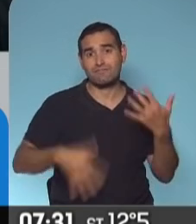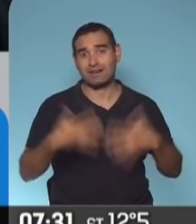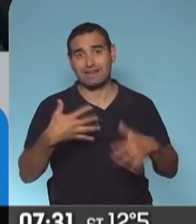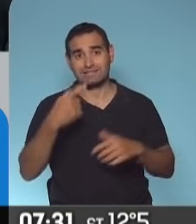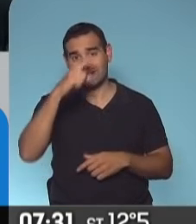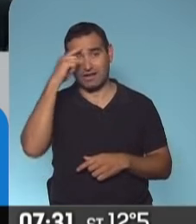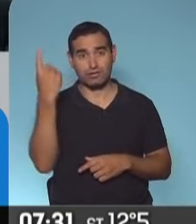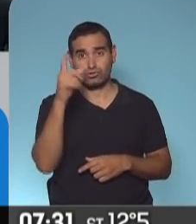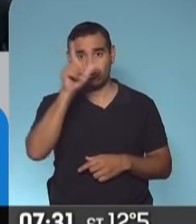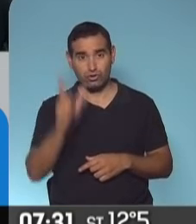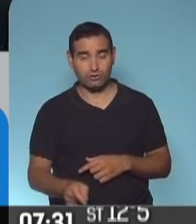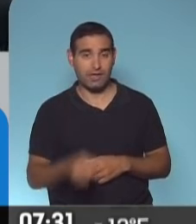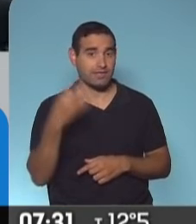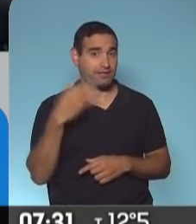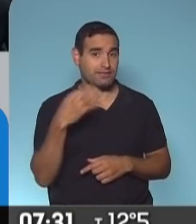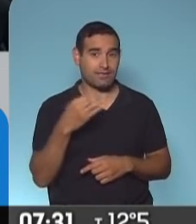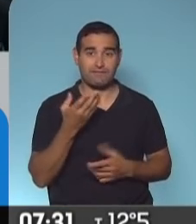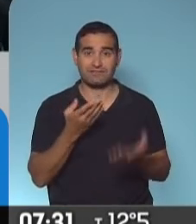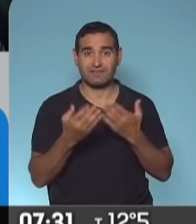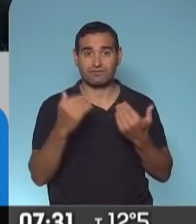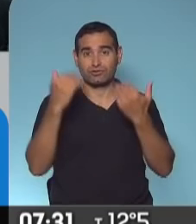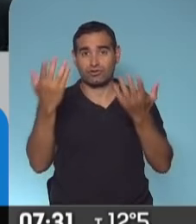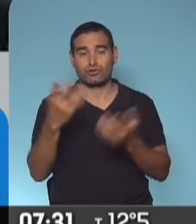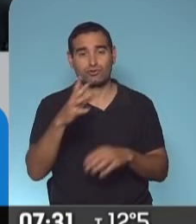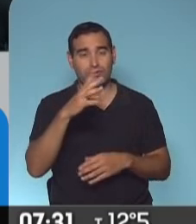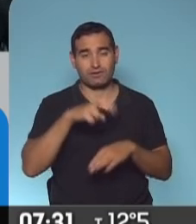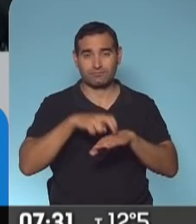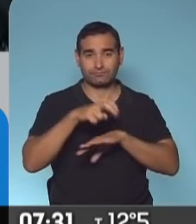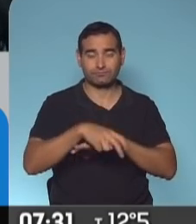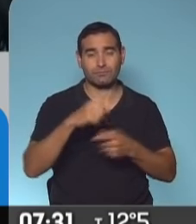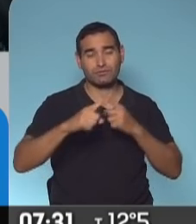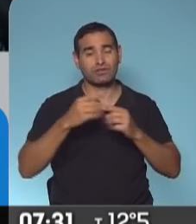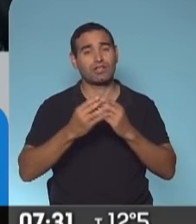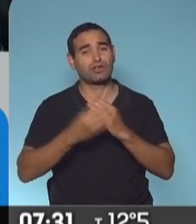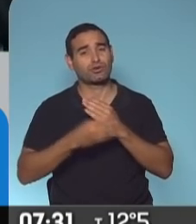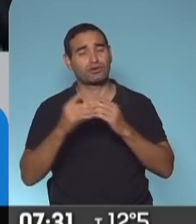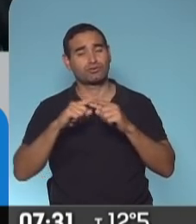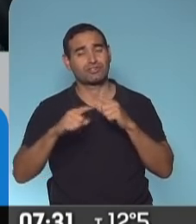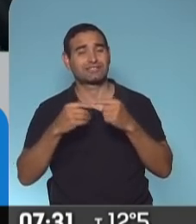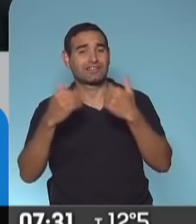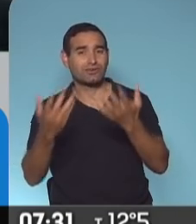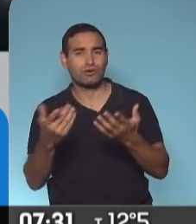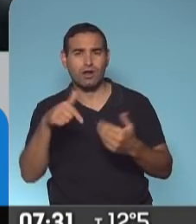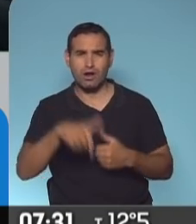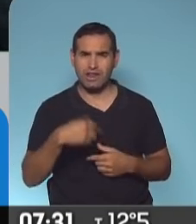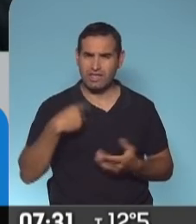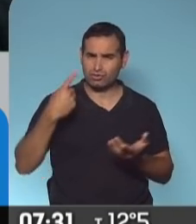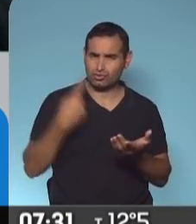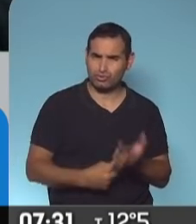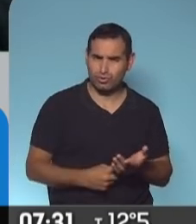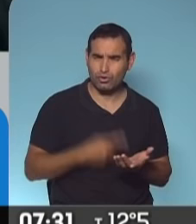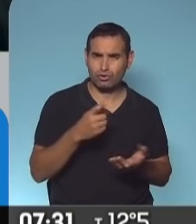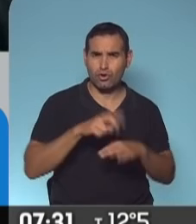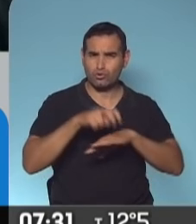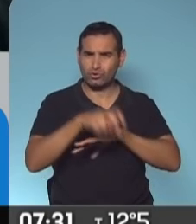a nivel nacional, donde debería intervenir el Servicio Exterior, Cancillería, el Ministerio de Salud. La decisión está tan profunda, el diálogo con el